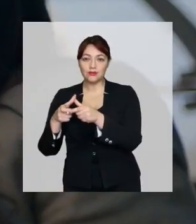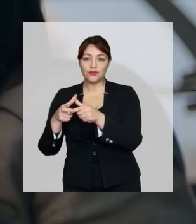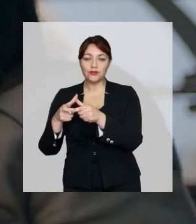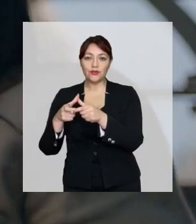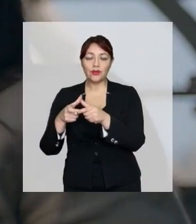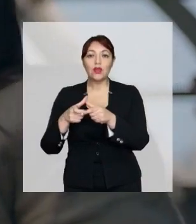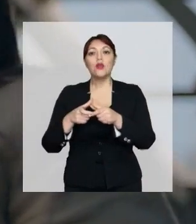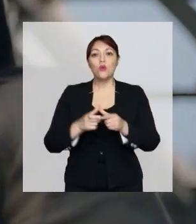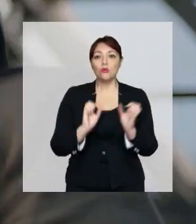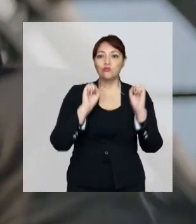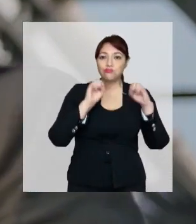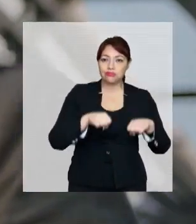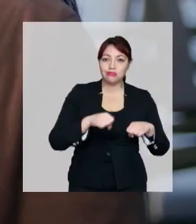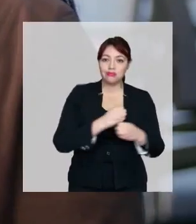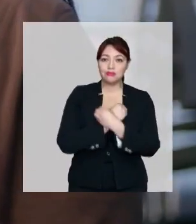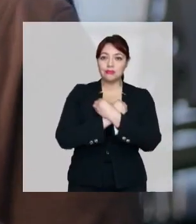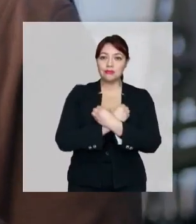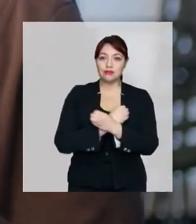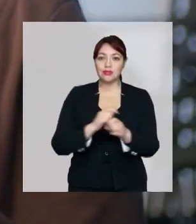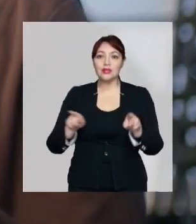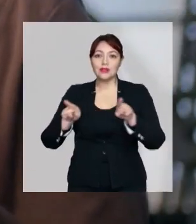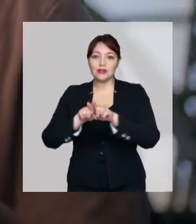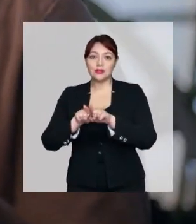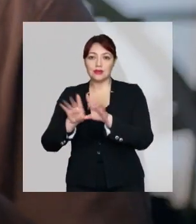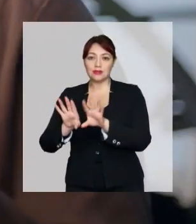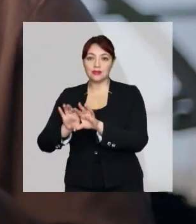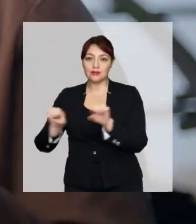Un acuerdo con amor es compromiso.